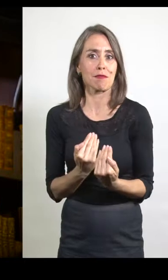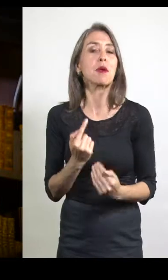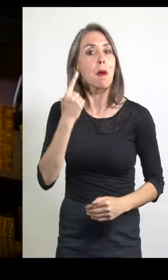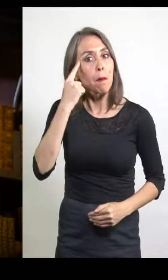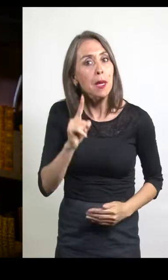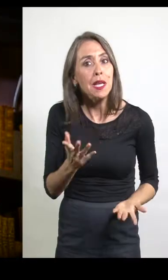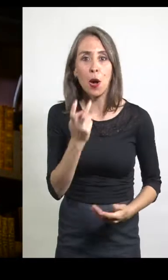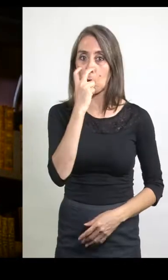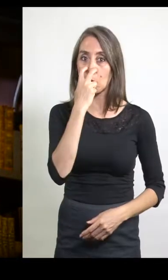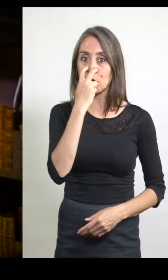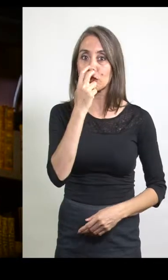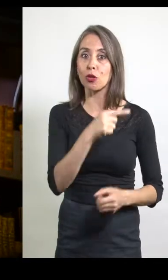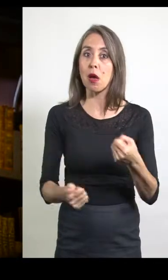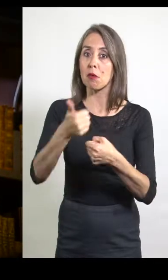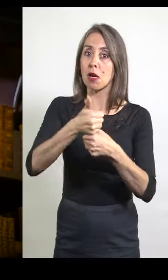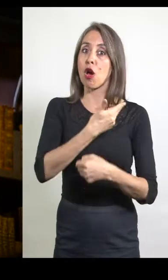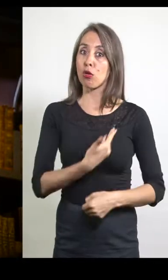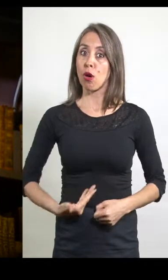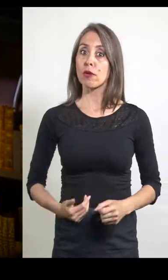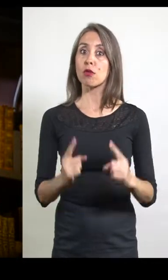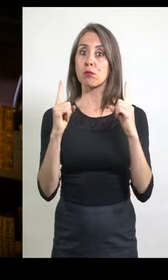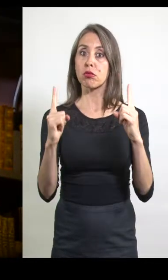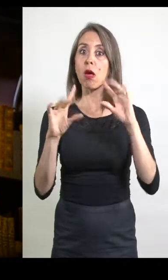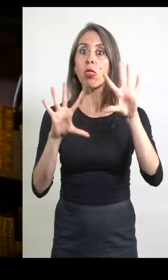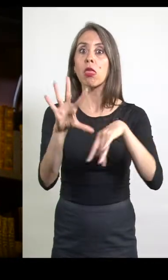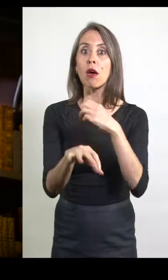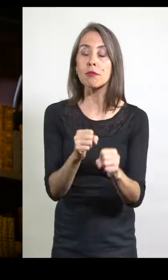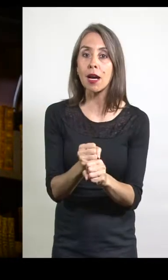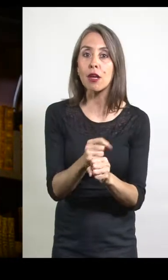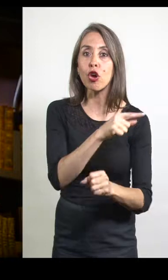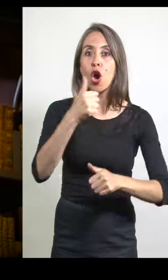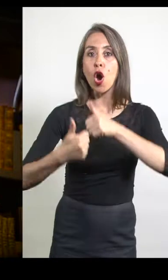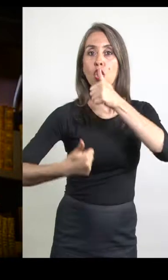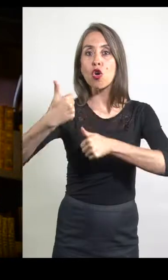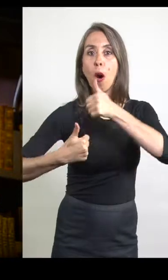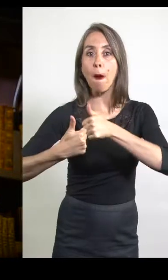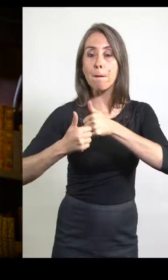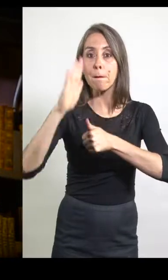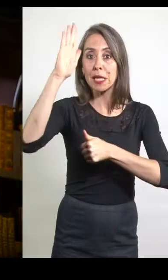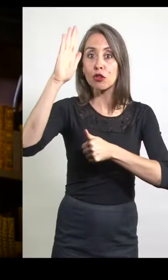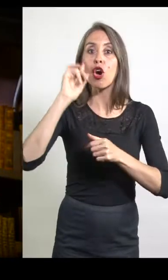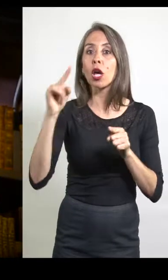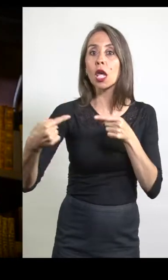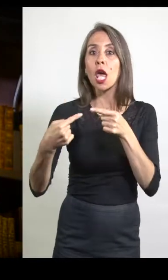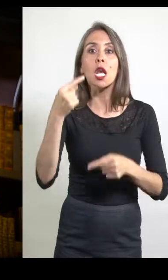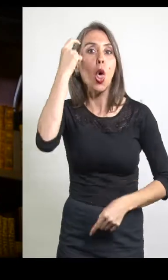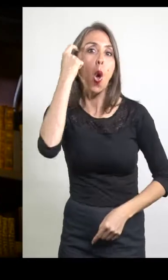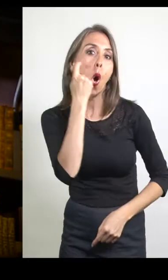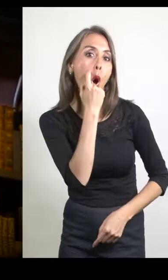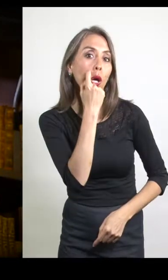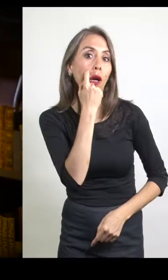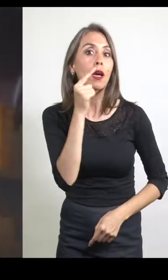lo curioso es que aparte que gobernó durante 10 años tuvo un tercer competidor en esta elección y que fue Bernardo Higgin